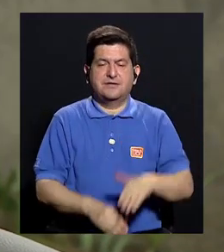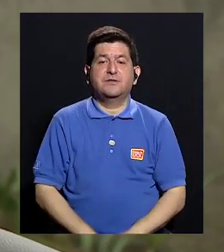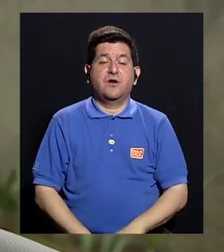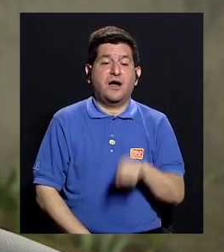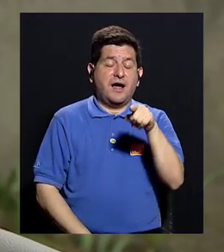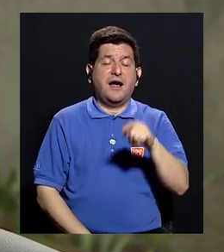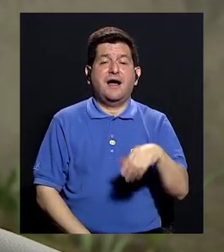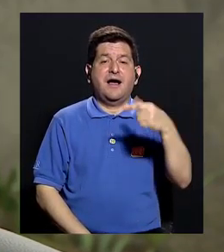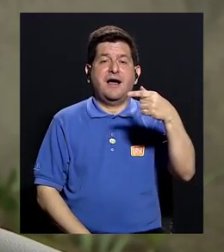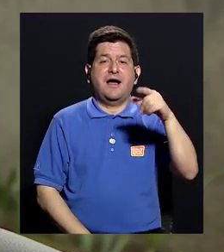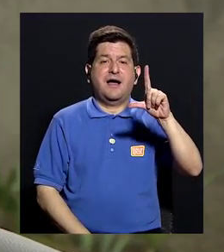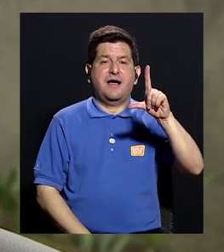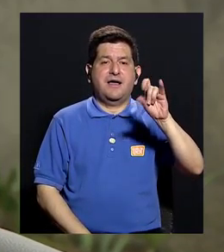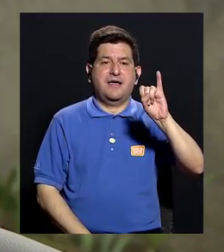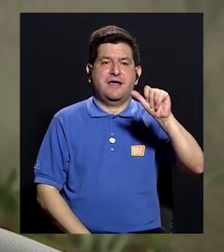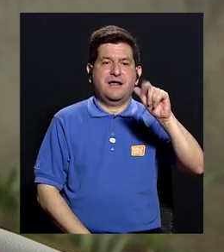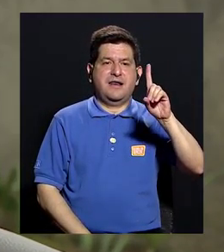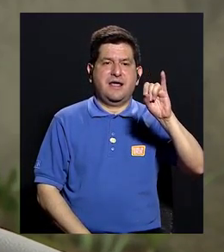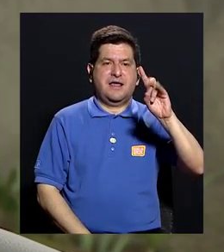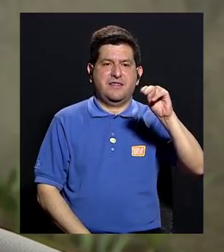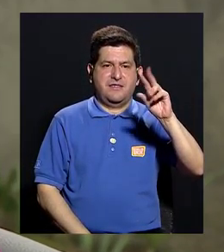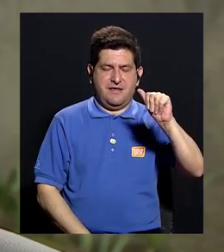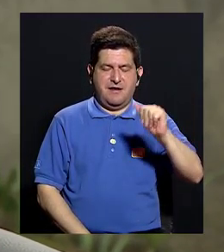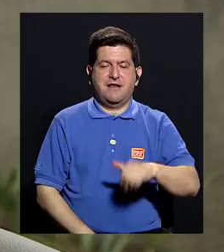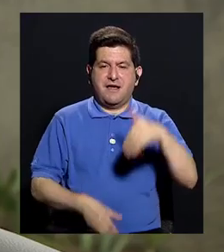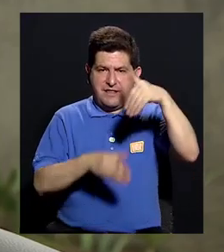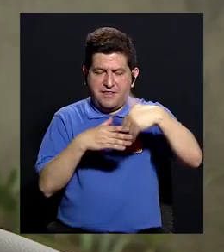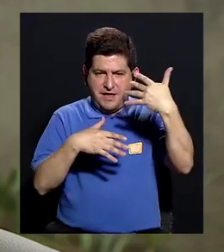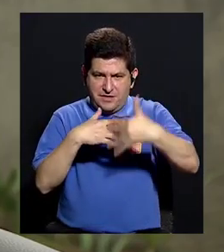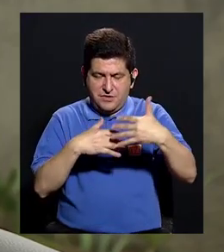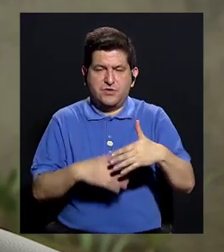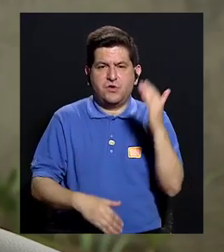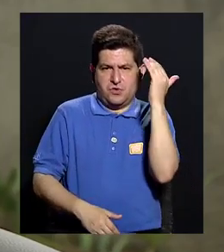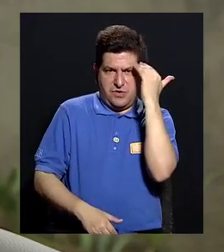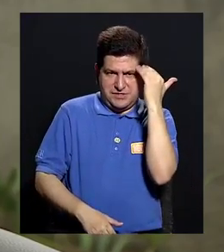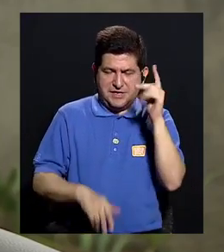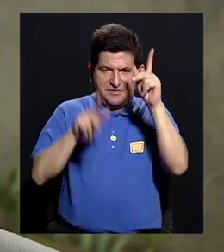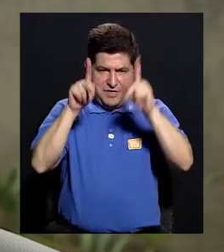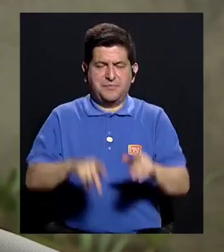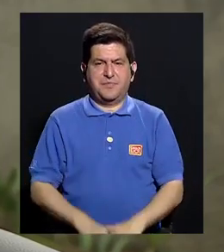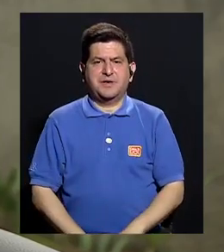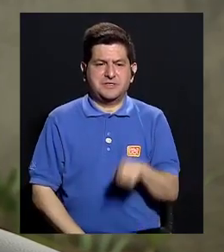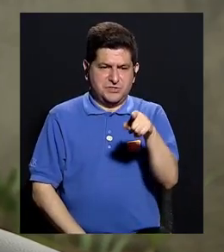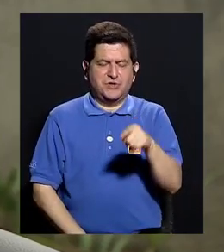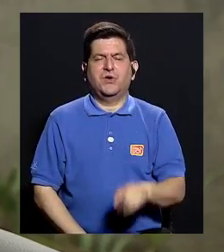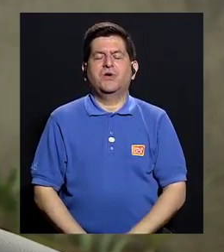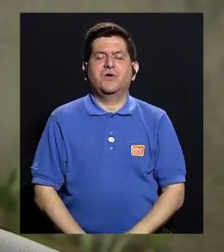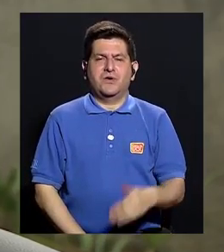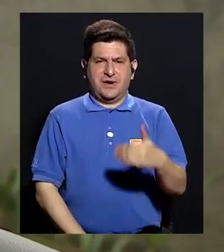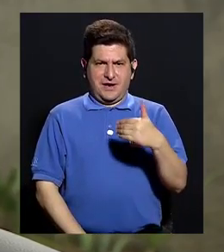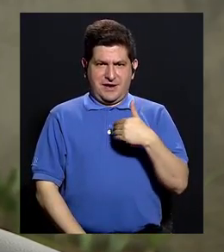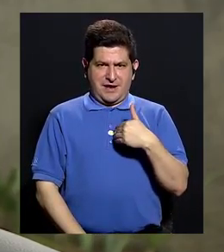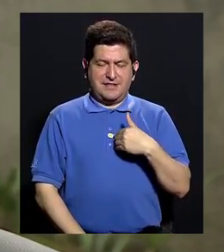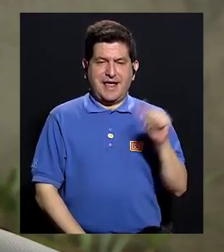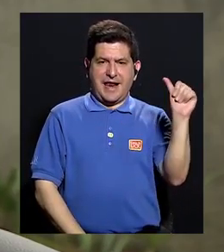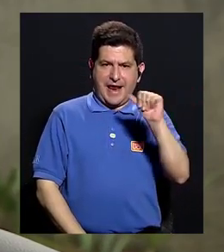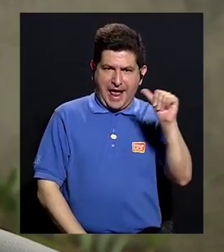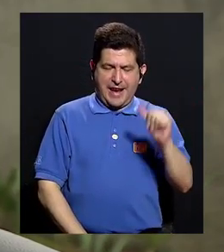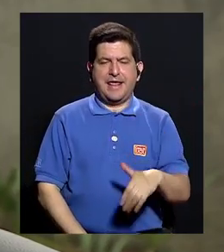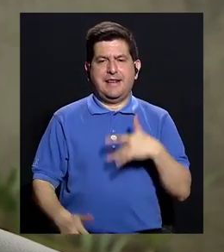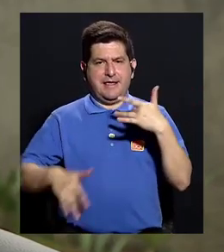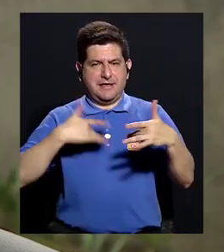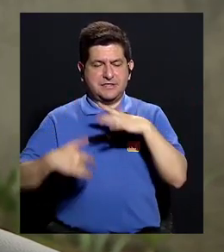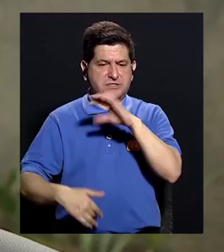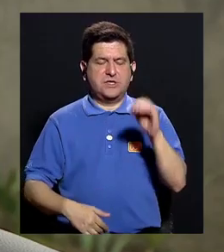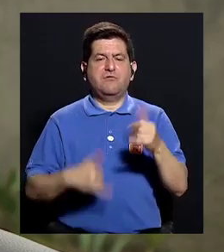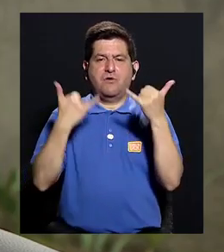y ver, y ahí se va a hacer una diferencia entre si es alérgico al gluten o sensible al gluten o celíaco a la vez. Pero sí tiene